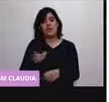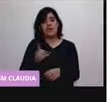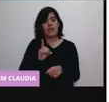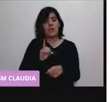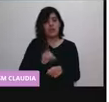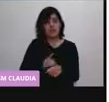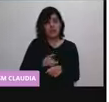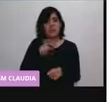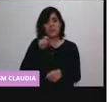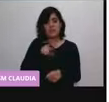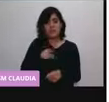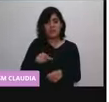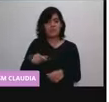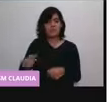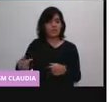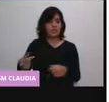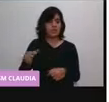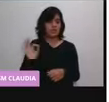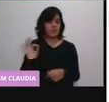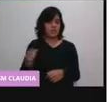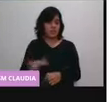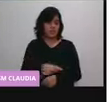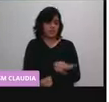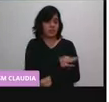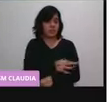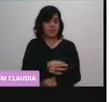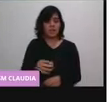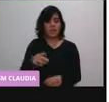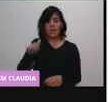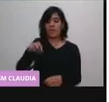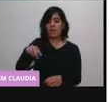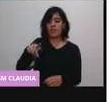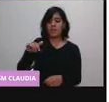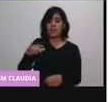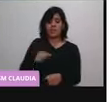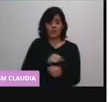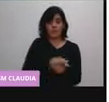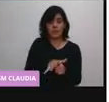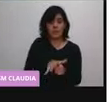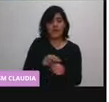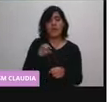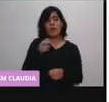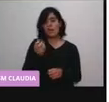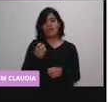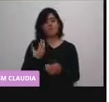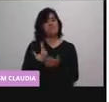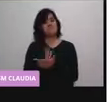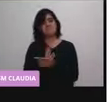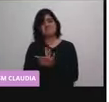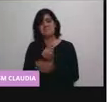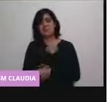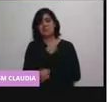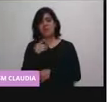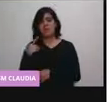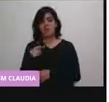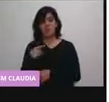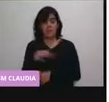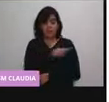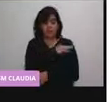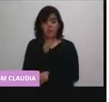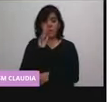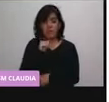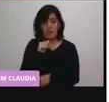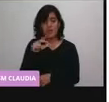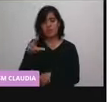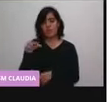sanguíneos que tengan anticuerpos de COVID. Esos hay que diferir los 90 días. No es que no se puedan vacunar, sino hay